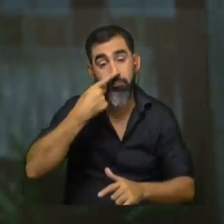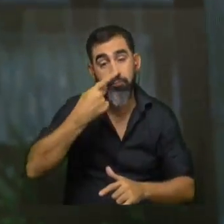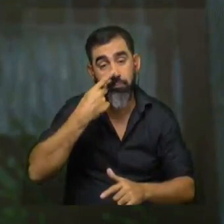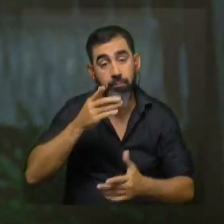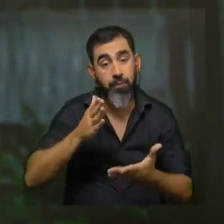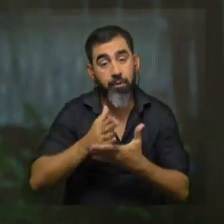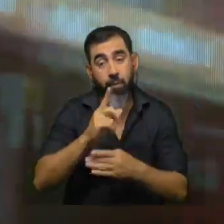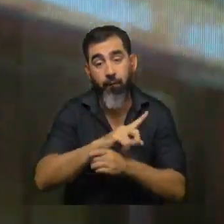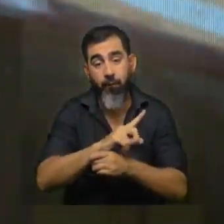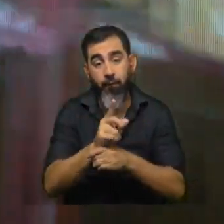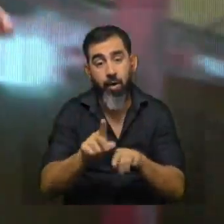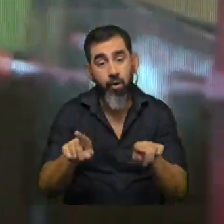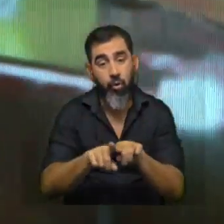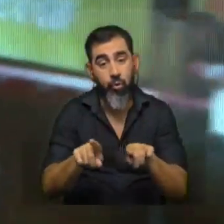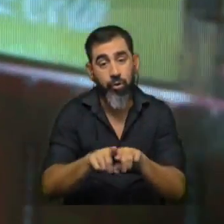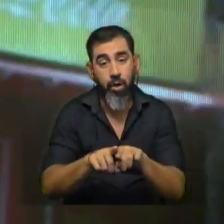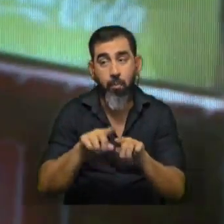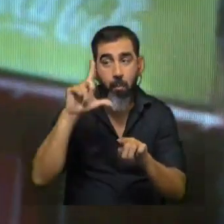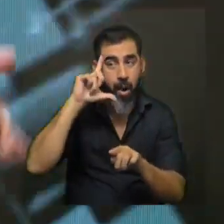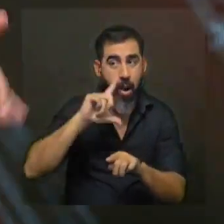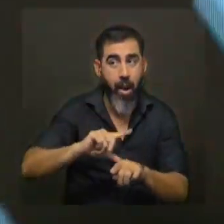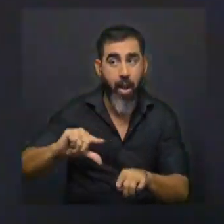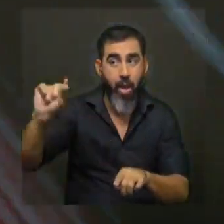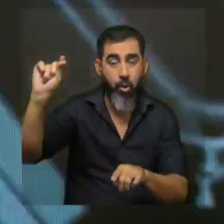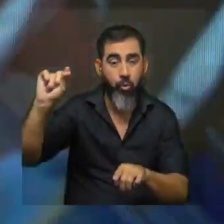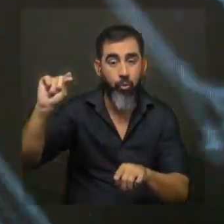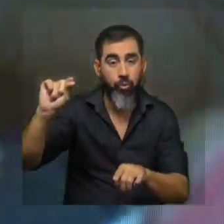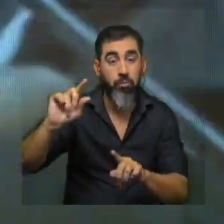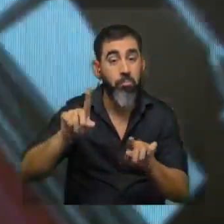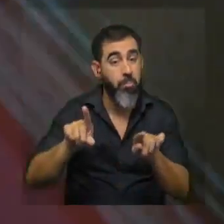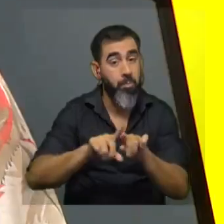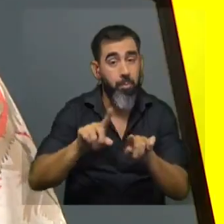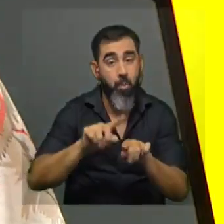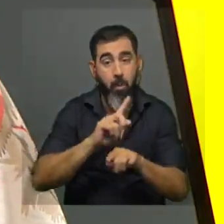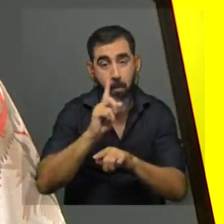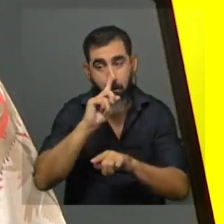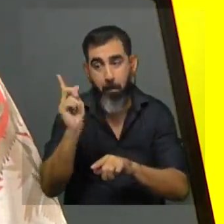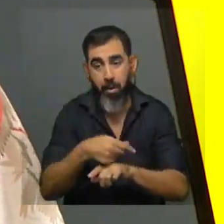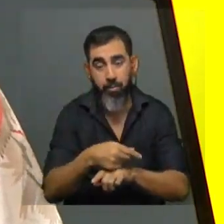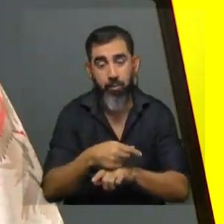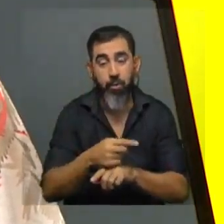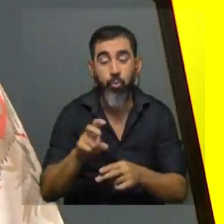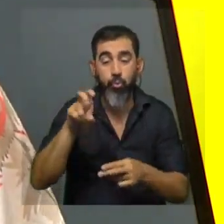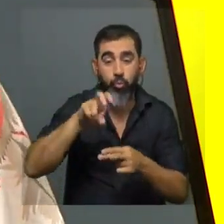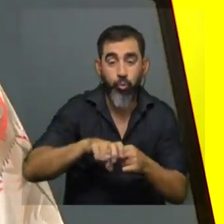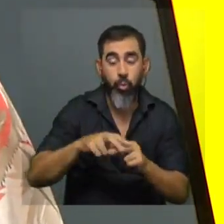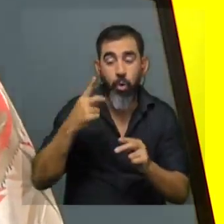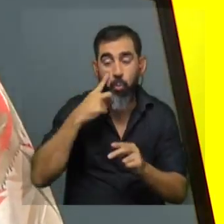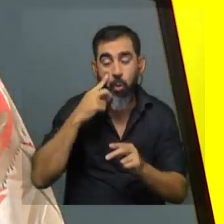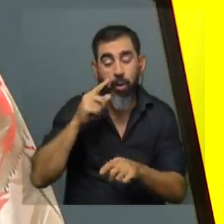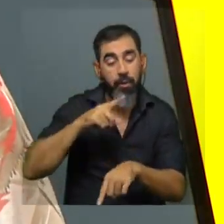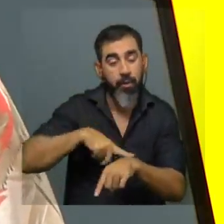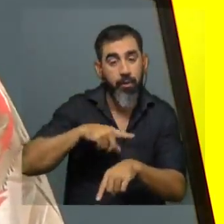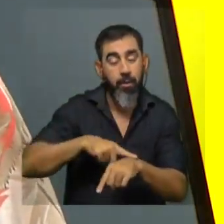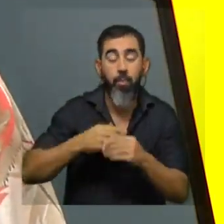siempre a la misma velocidad por eso mientras más largo es el arco del péndulo más rápido va por eso tenemos que subirnos varias veces para medir el tiempo